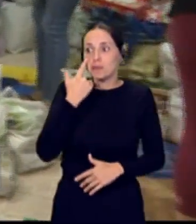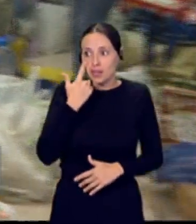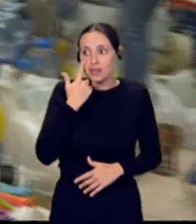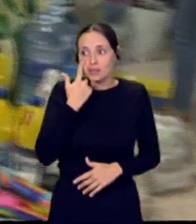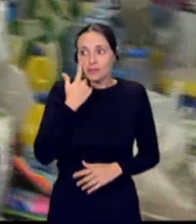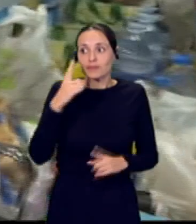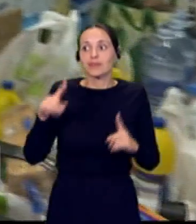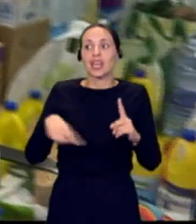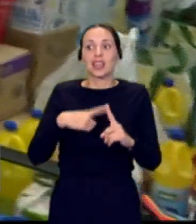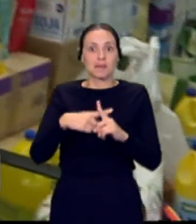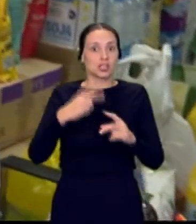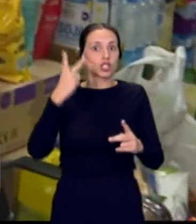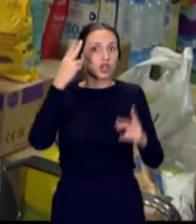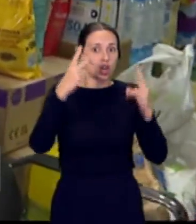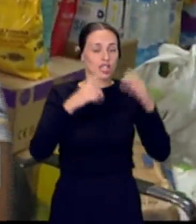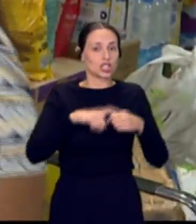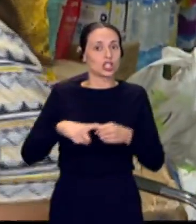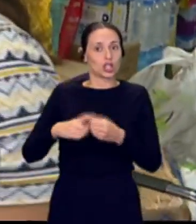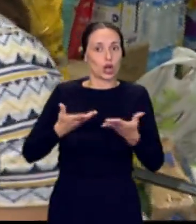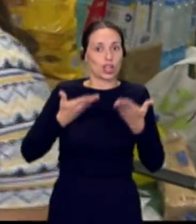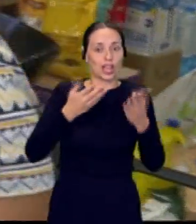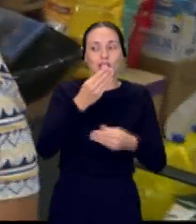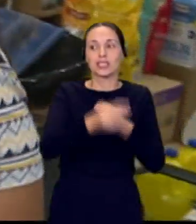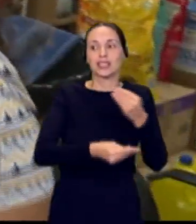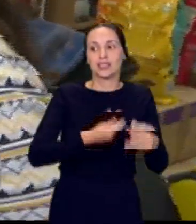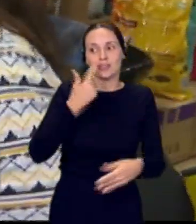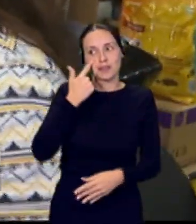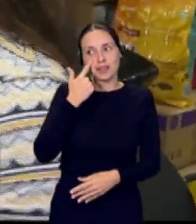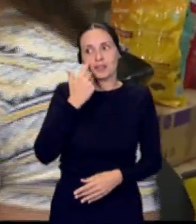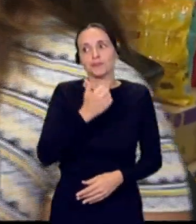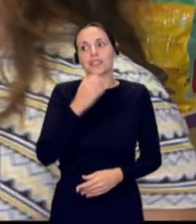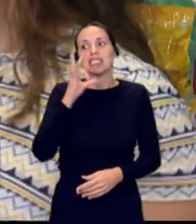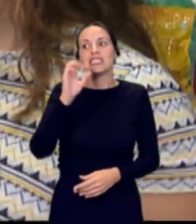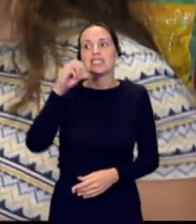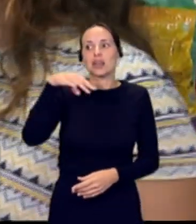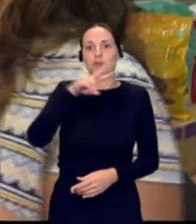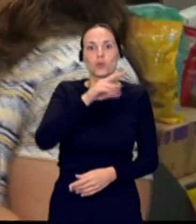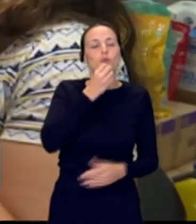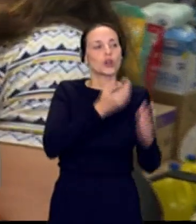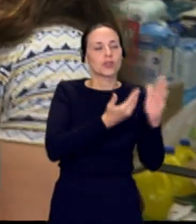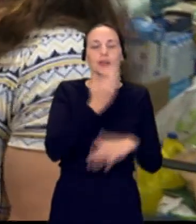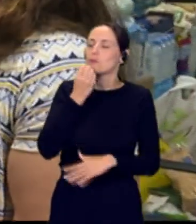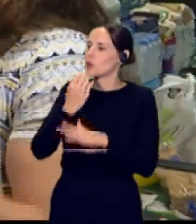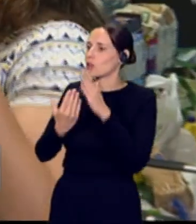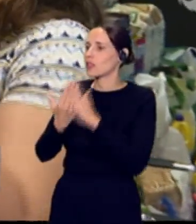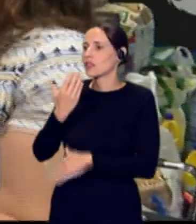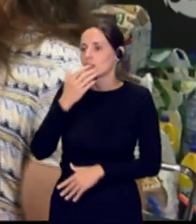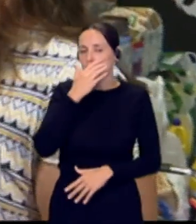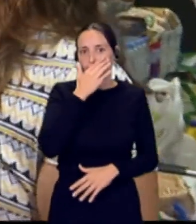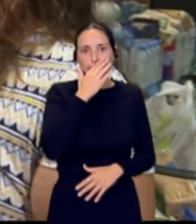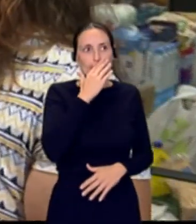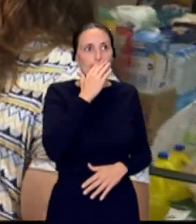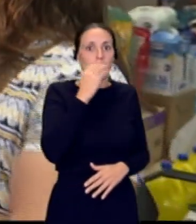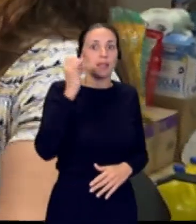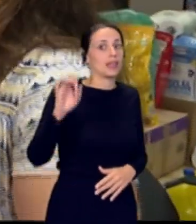cortes solidarios, y para hablar de ello, nos acompaña ya Samu. Muy buenos días. Buenos días. ¿Cómo surge la idea, otra